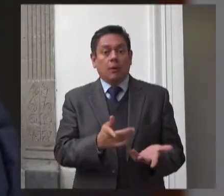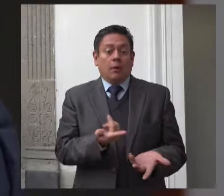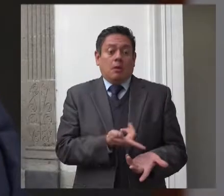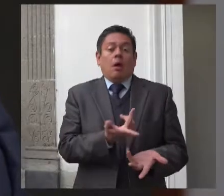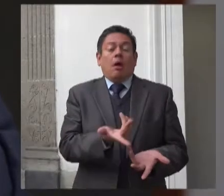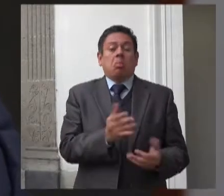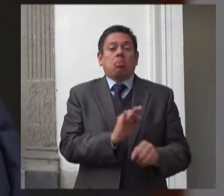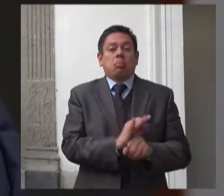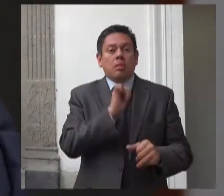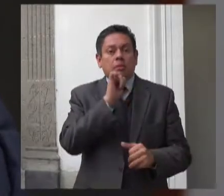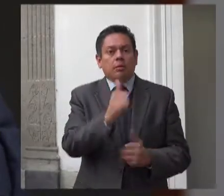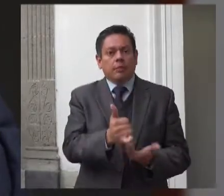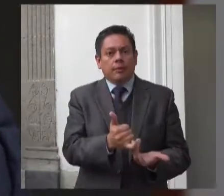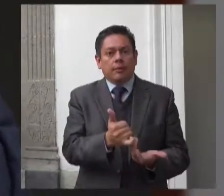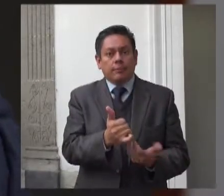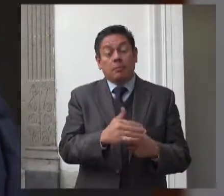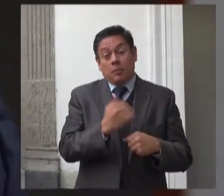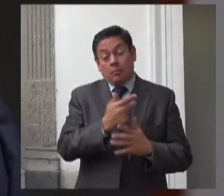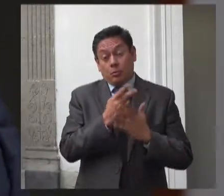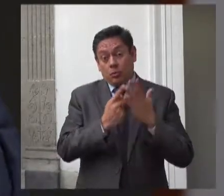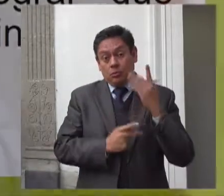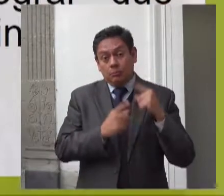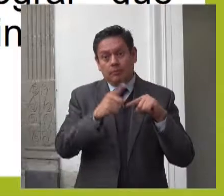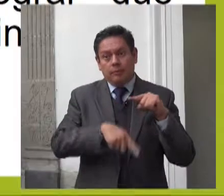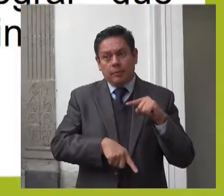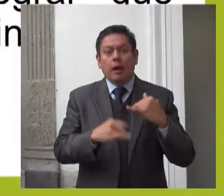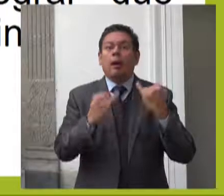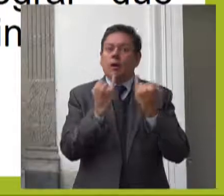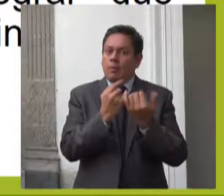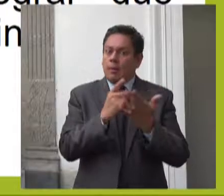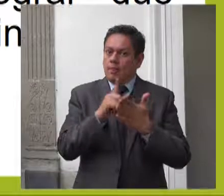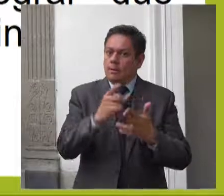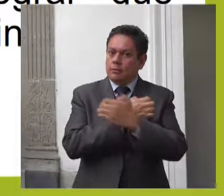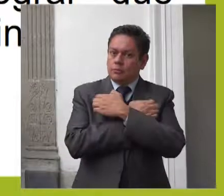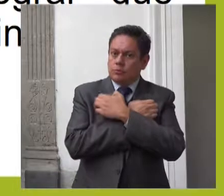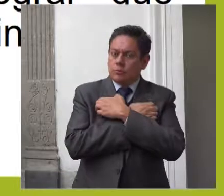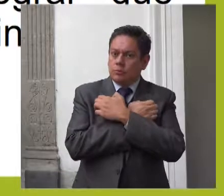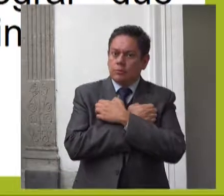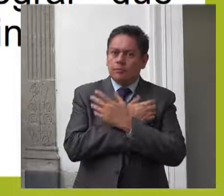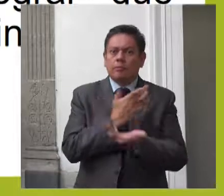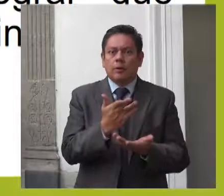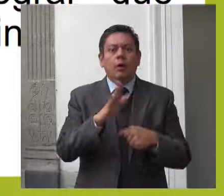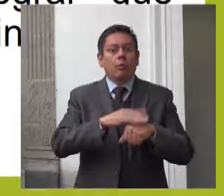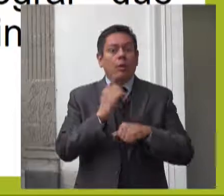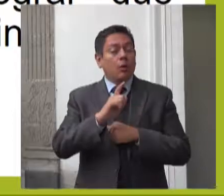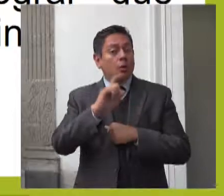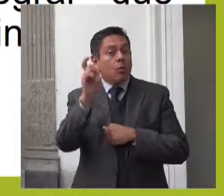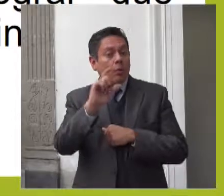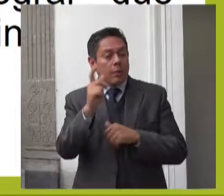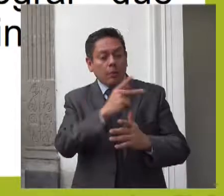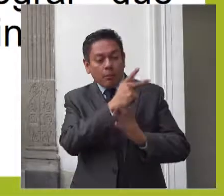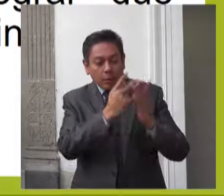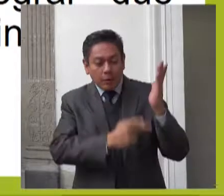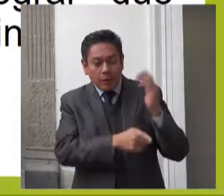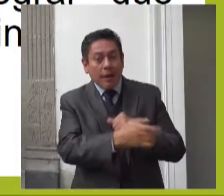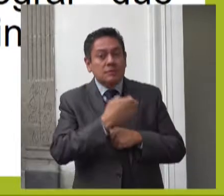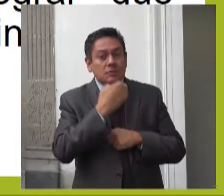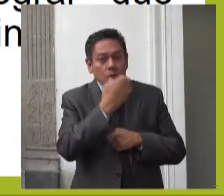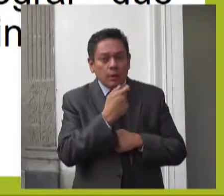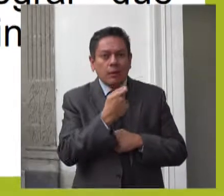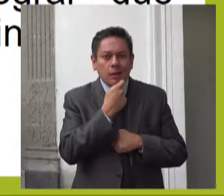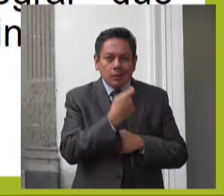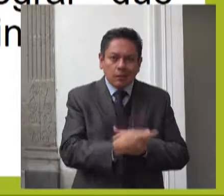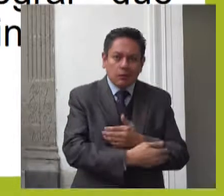estancias infantiles el derecho a la educación toda vez que al eliminar el programa de estancias infantiles